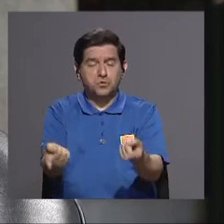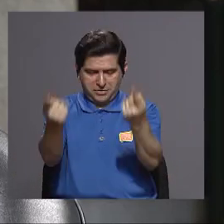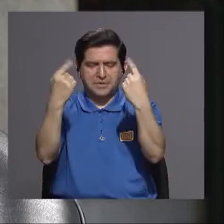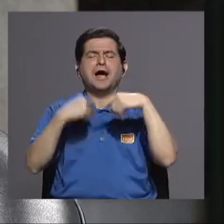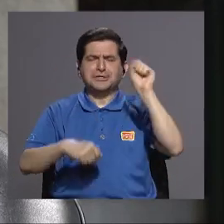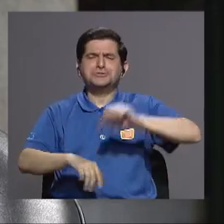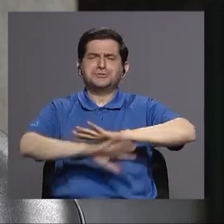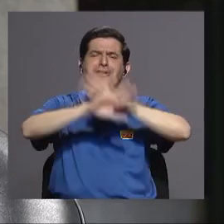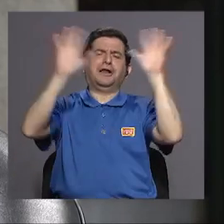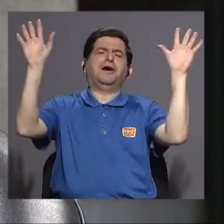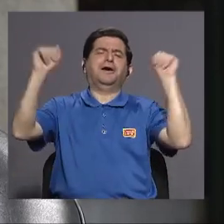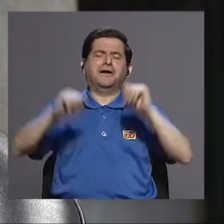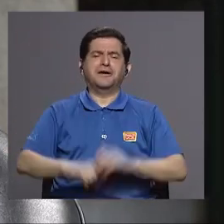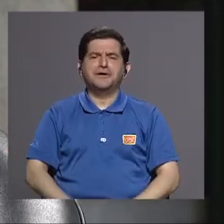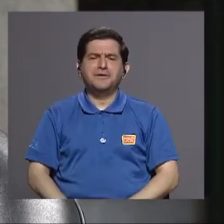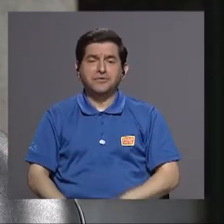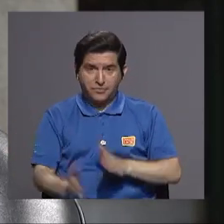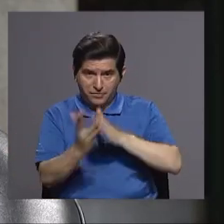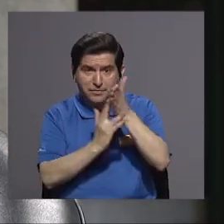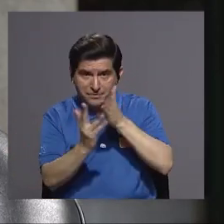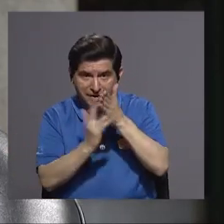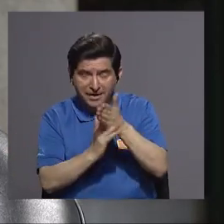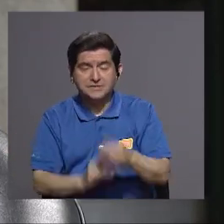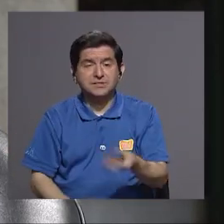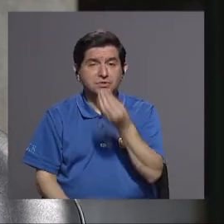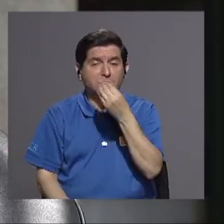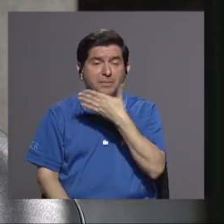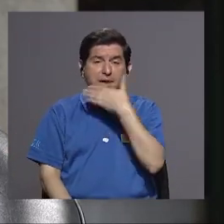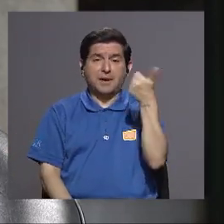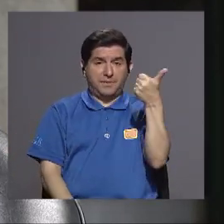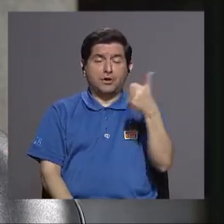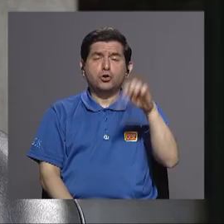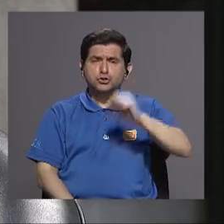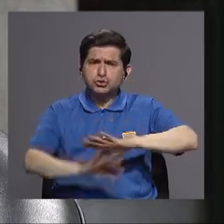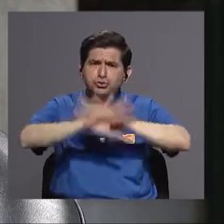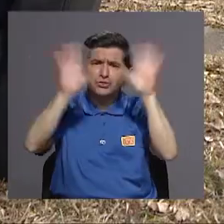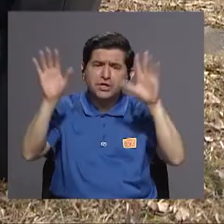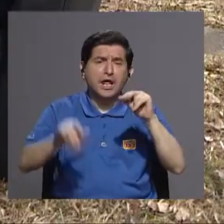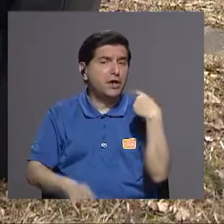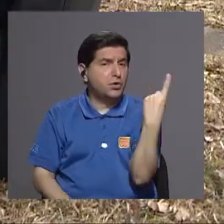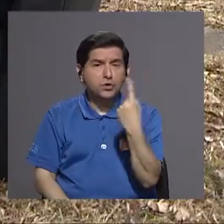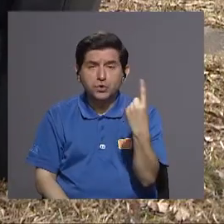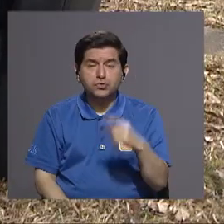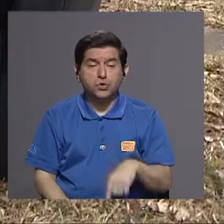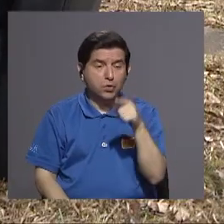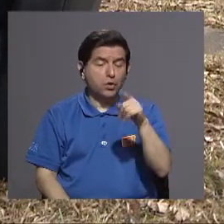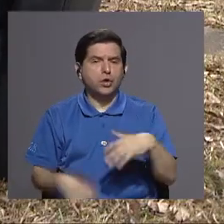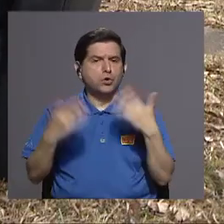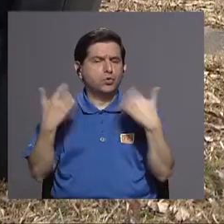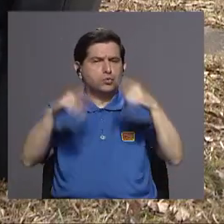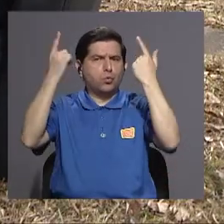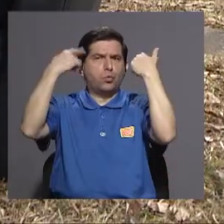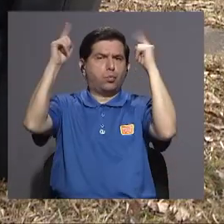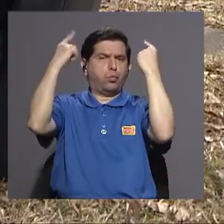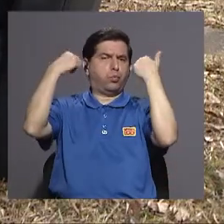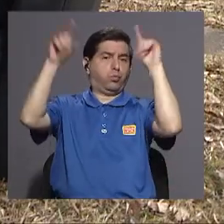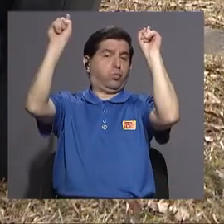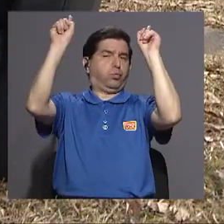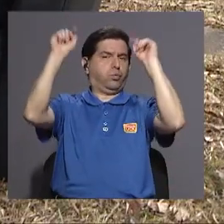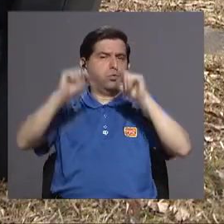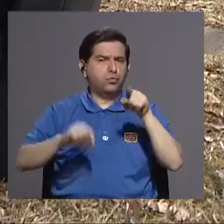puede alimentarse mejor claro claro y no sólo eso sino que son exitosísimos porque